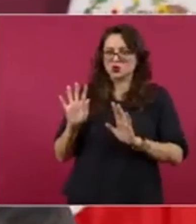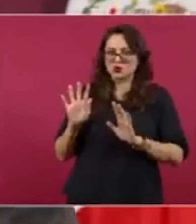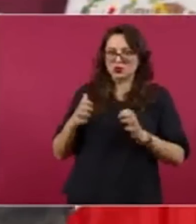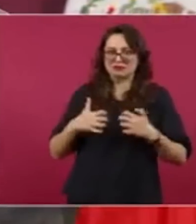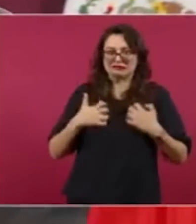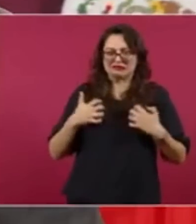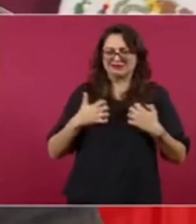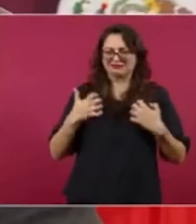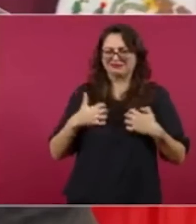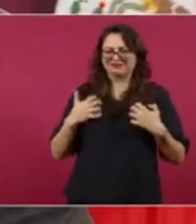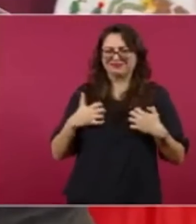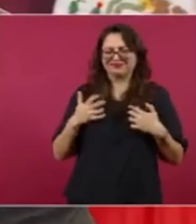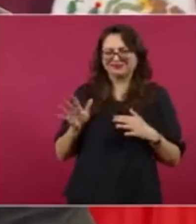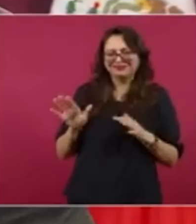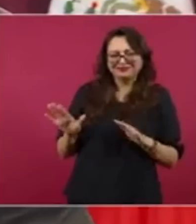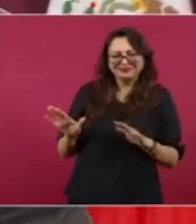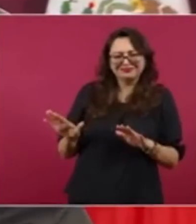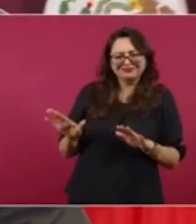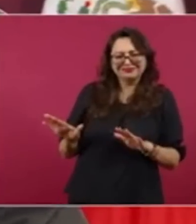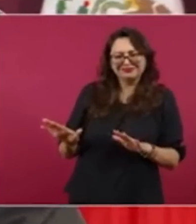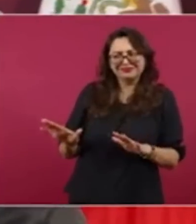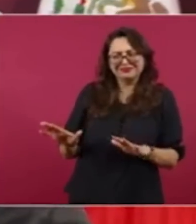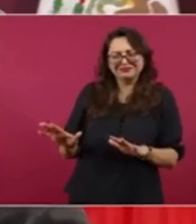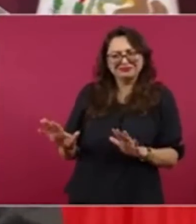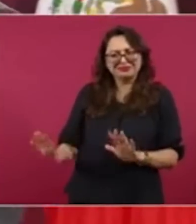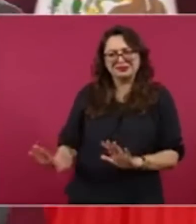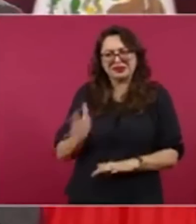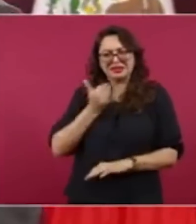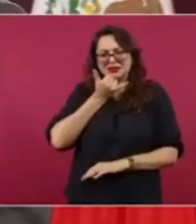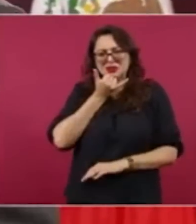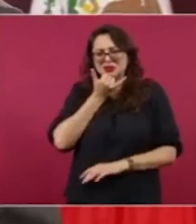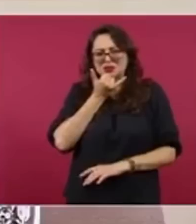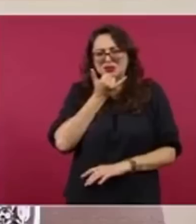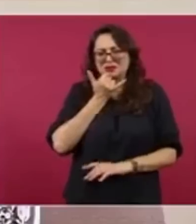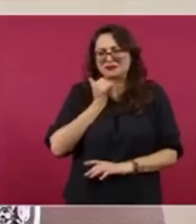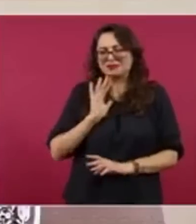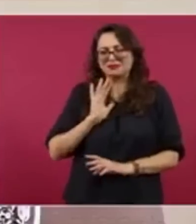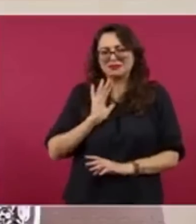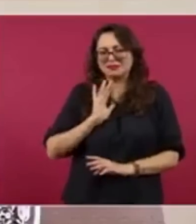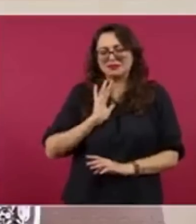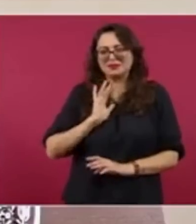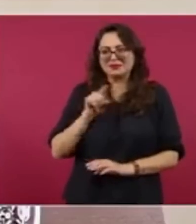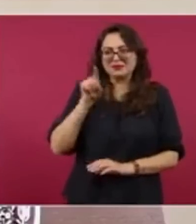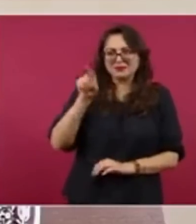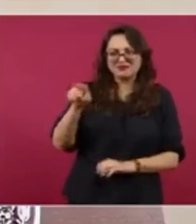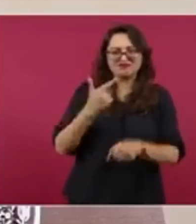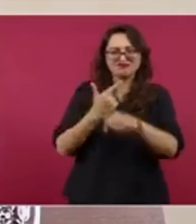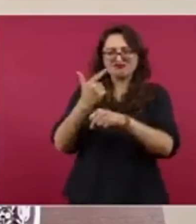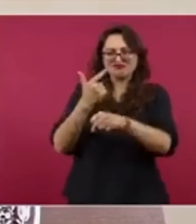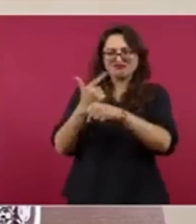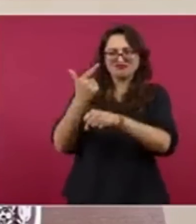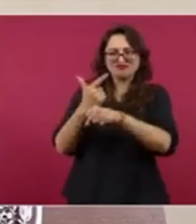familiares de este dirigente preso vinieron